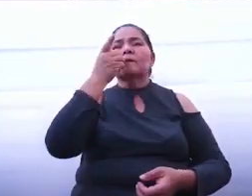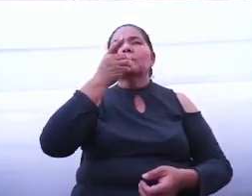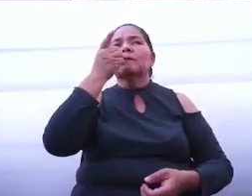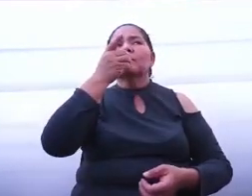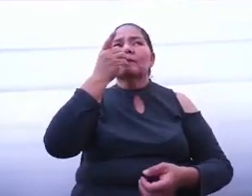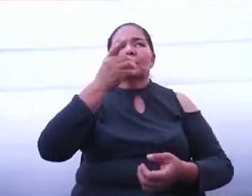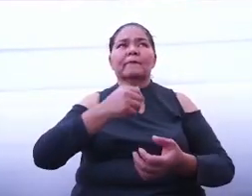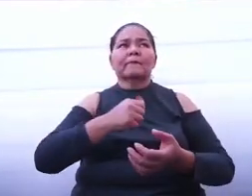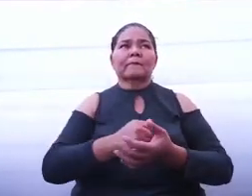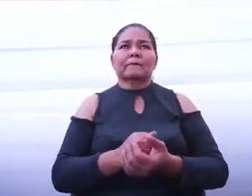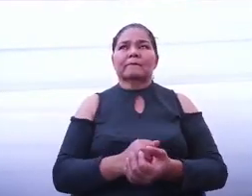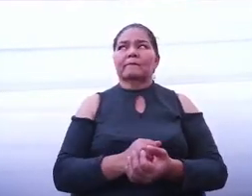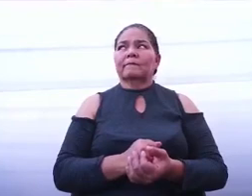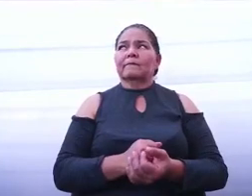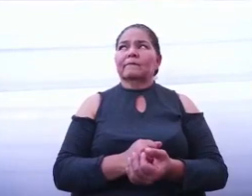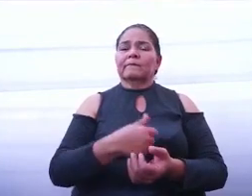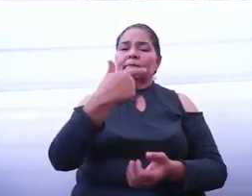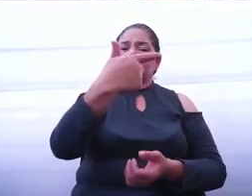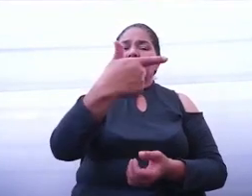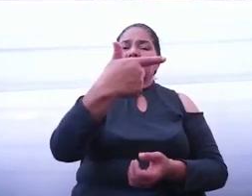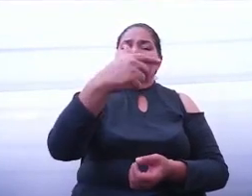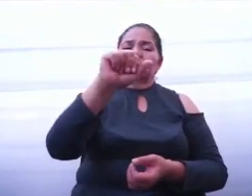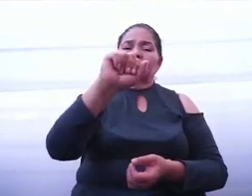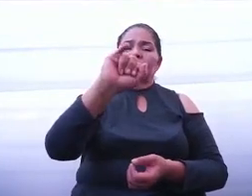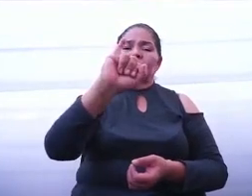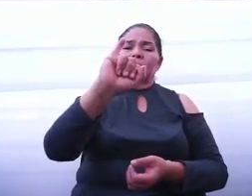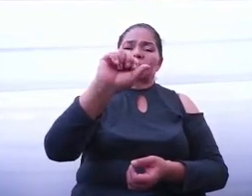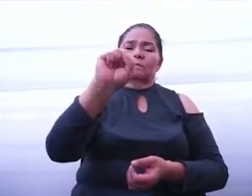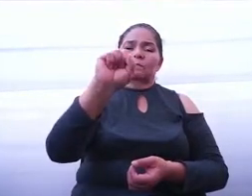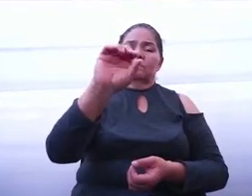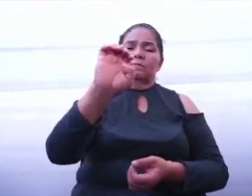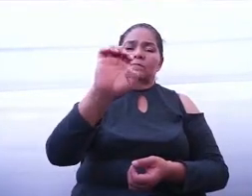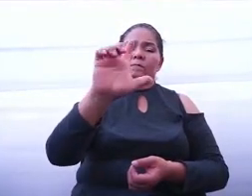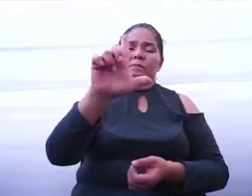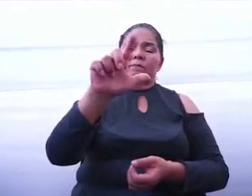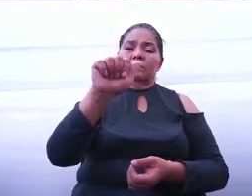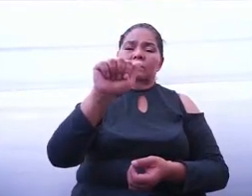Gisela, tus sueños,